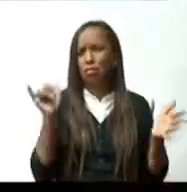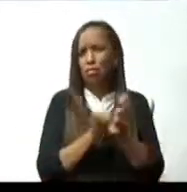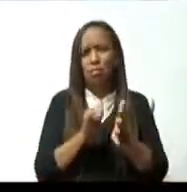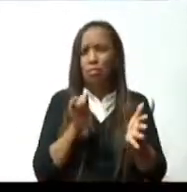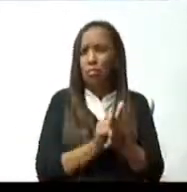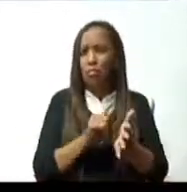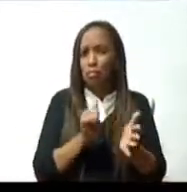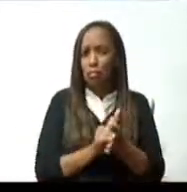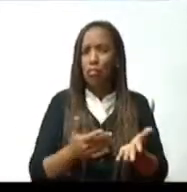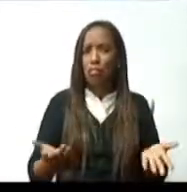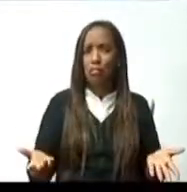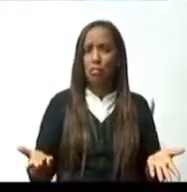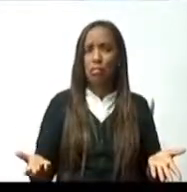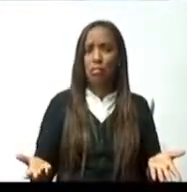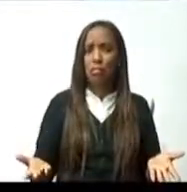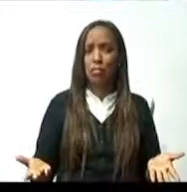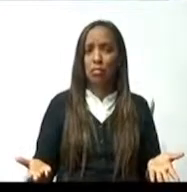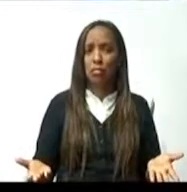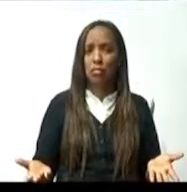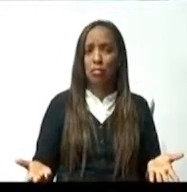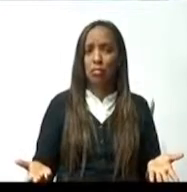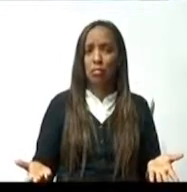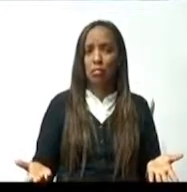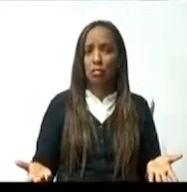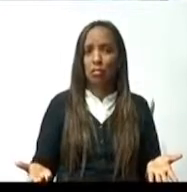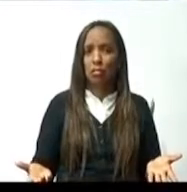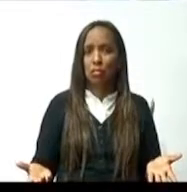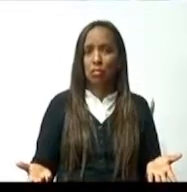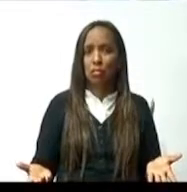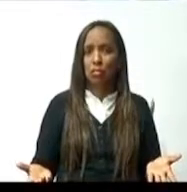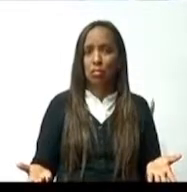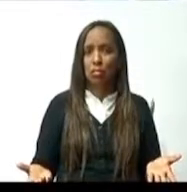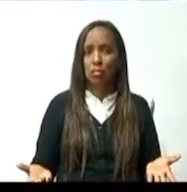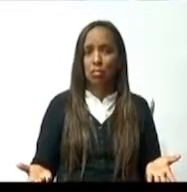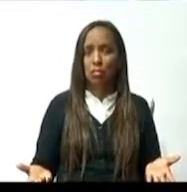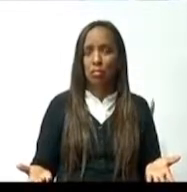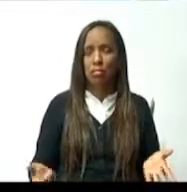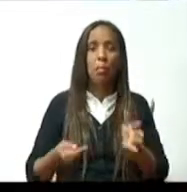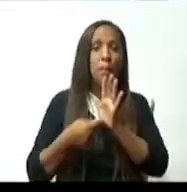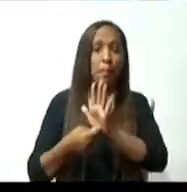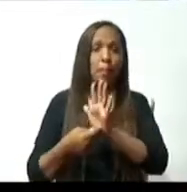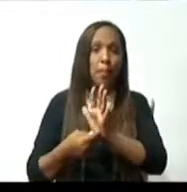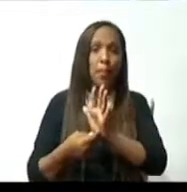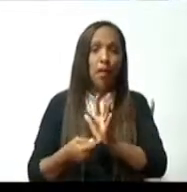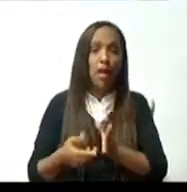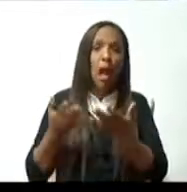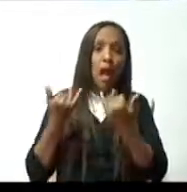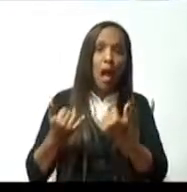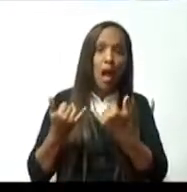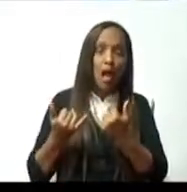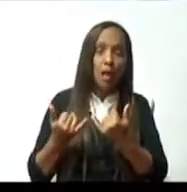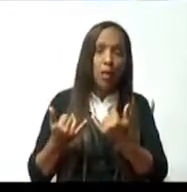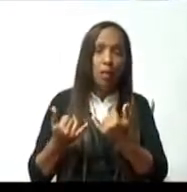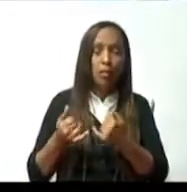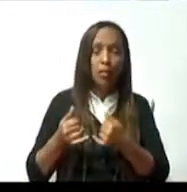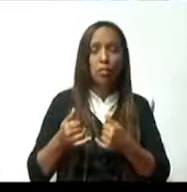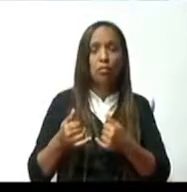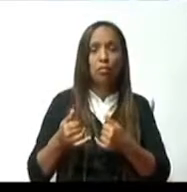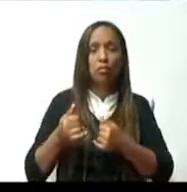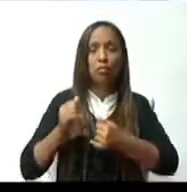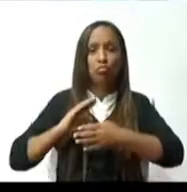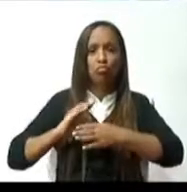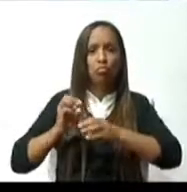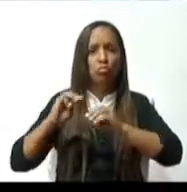imaginarme que ahí están, Pirrín, las carreteras que se están ampliando y mejorando, de